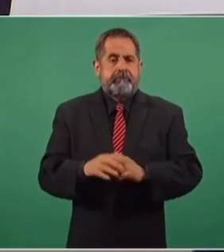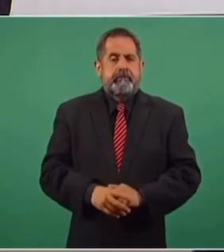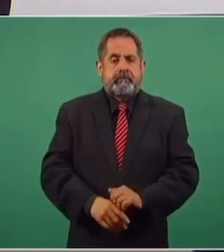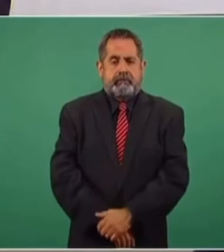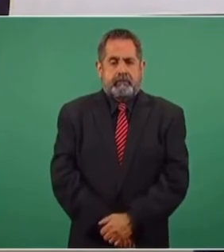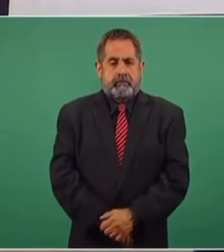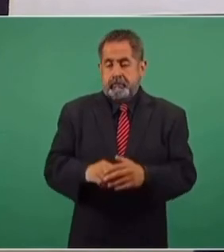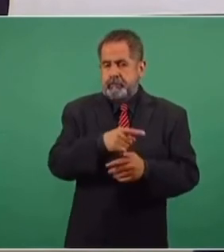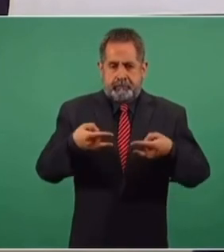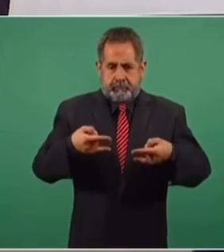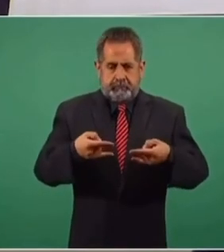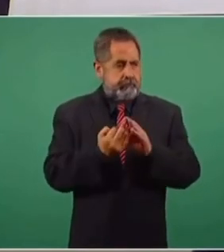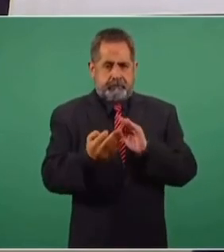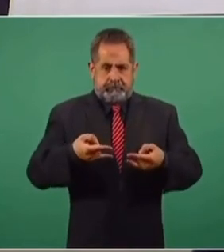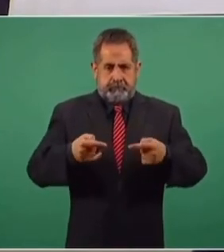Ahí está la plaza.